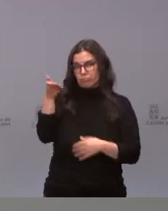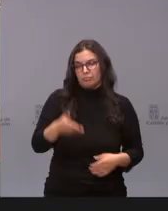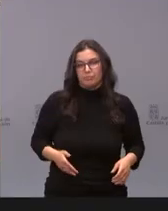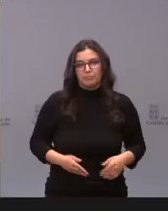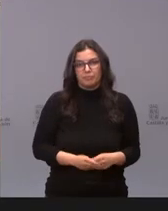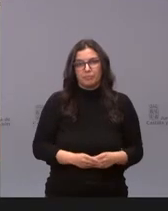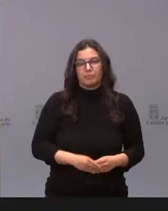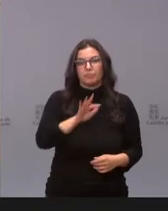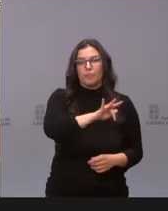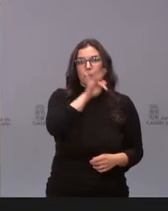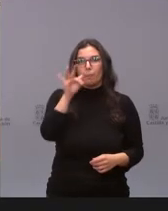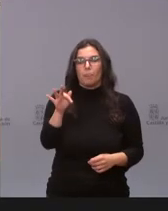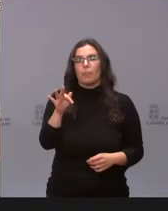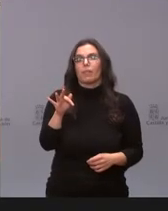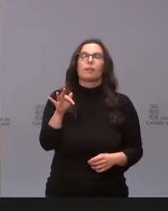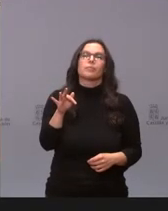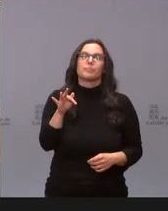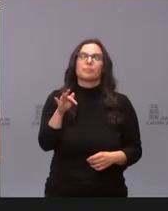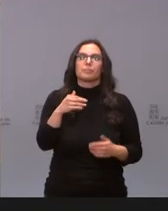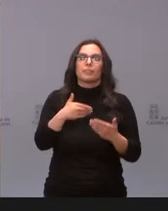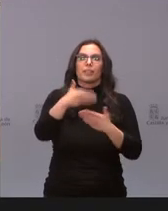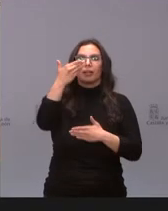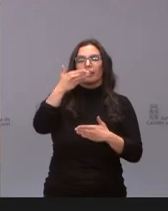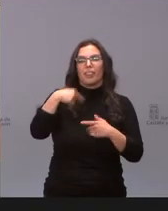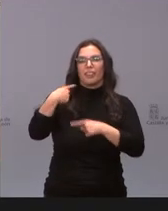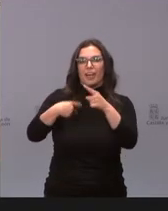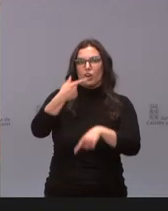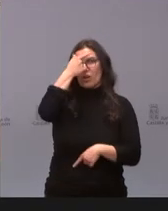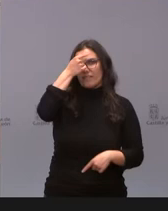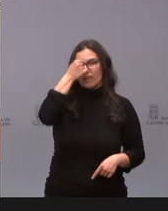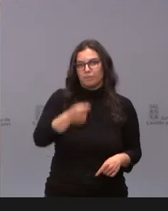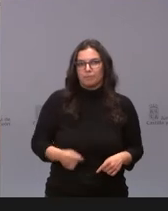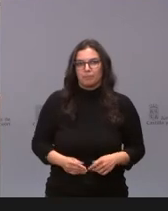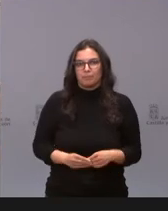Vamos ya a dar la palabra a Beatriz Más, del diario de Ávila. Cuando quieras, Beatriz.